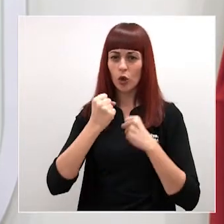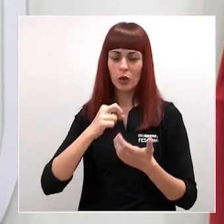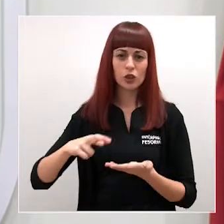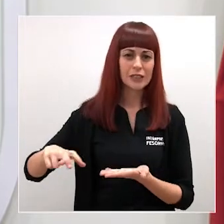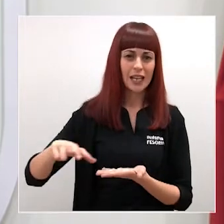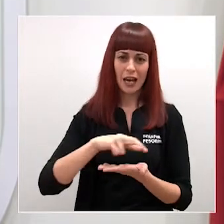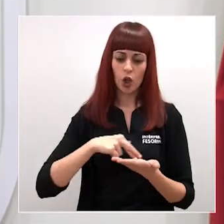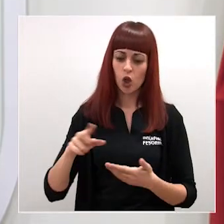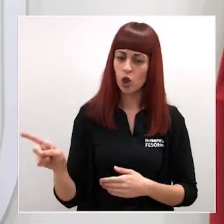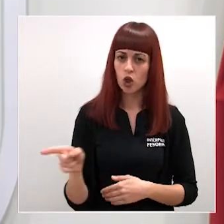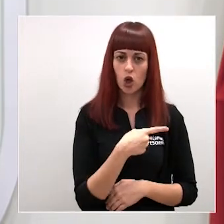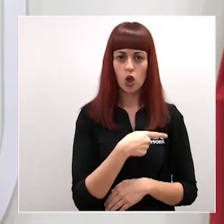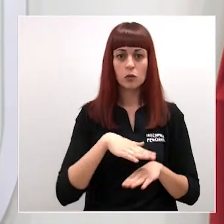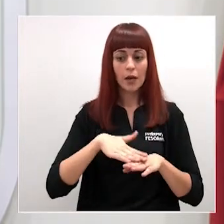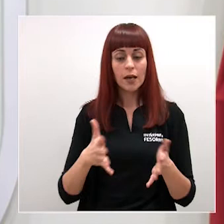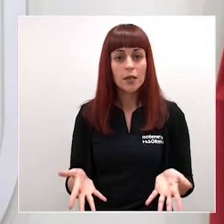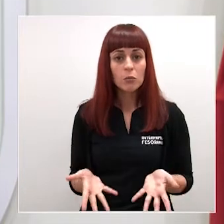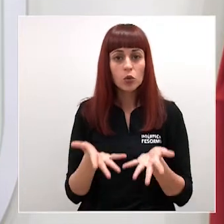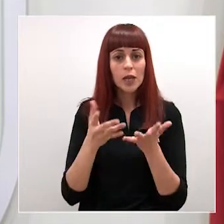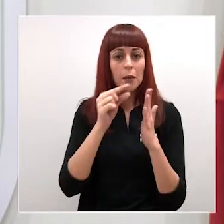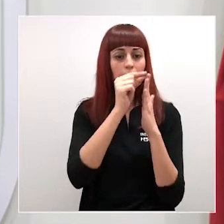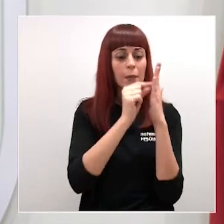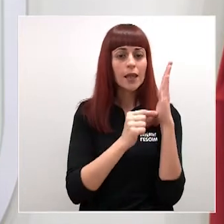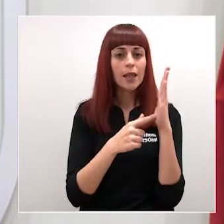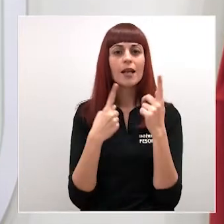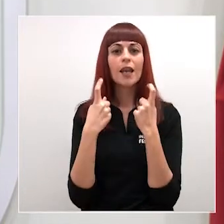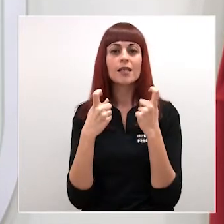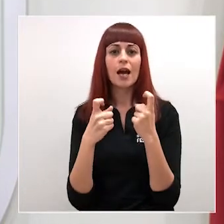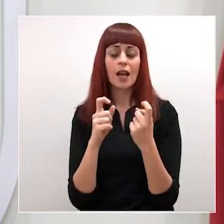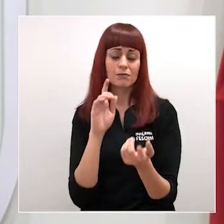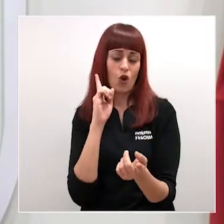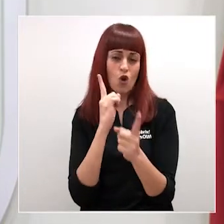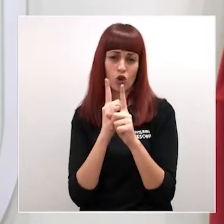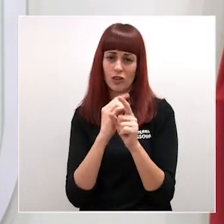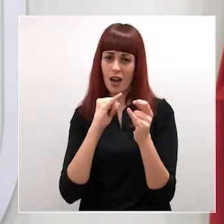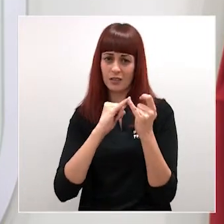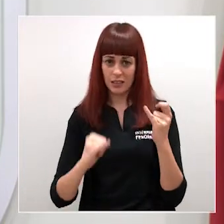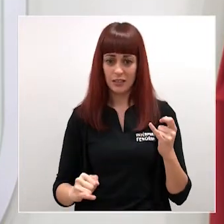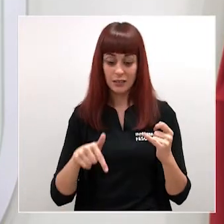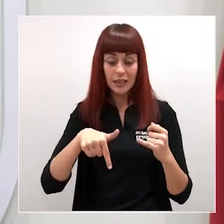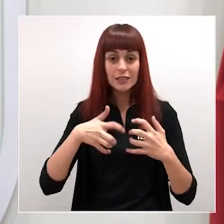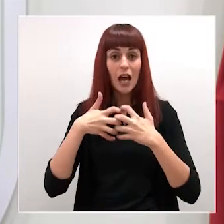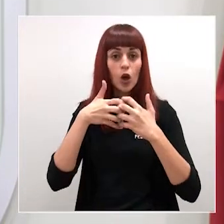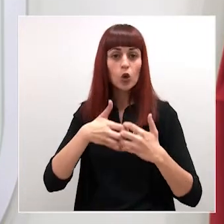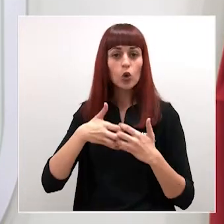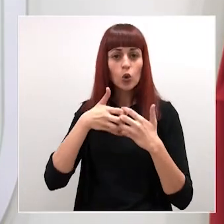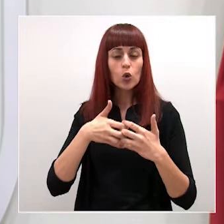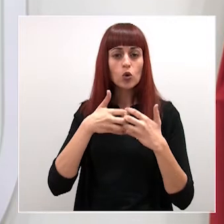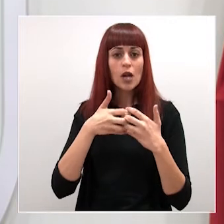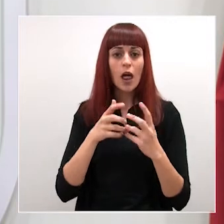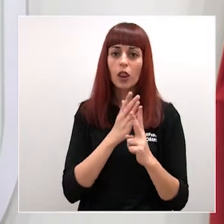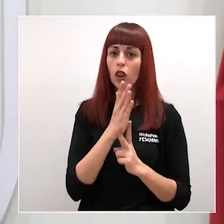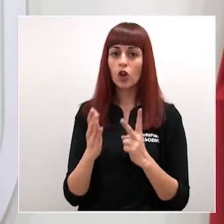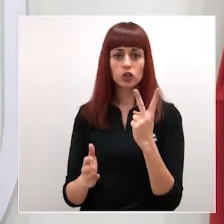para impulsar todas las medidas necesarias frente a esta crisis. En esta lucha, únicamente hay dos